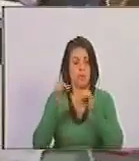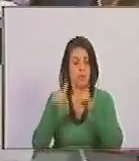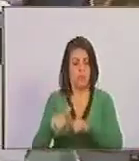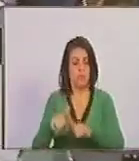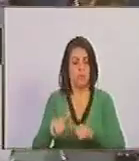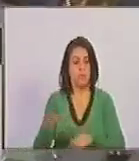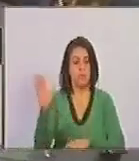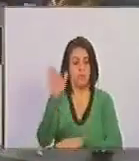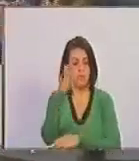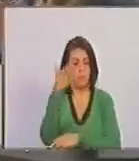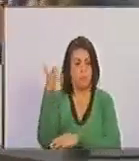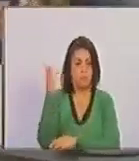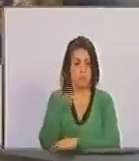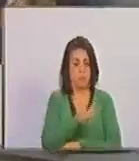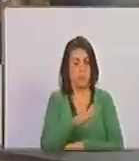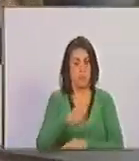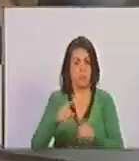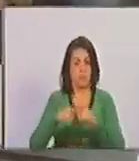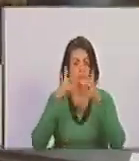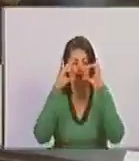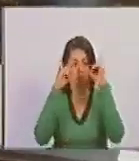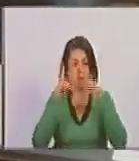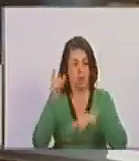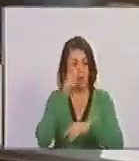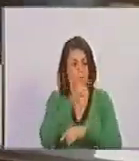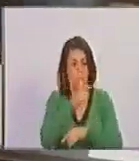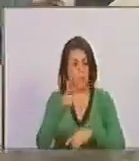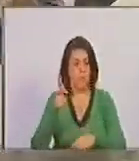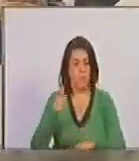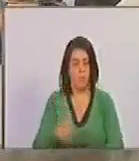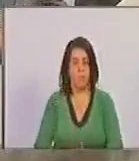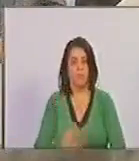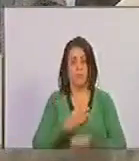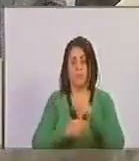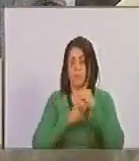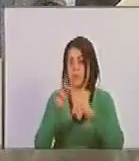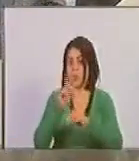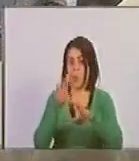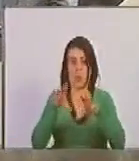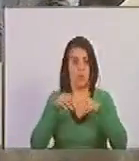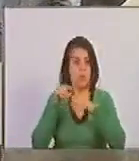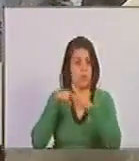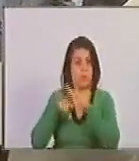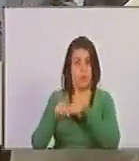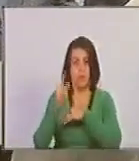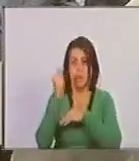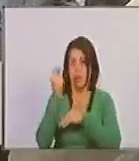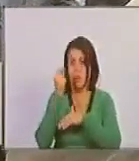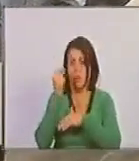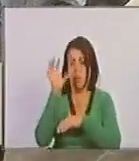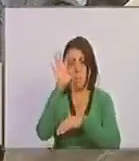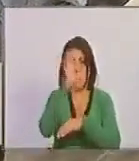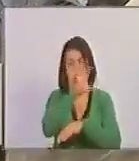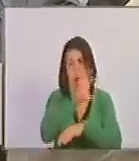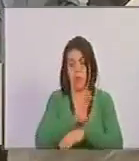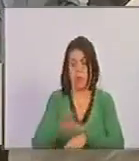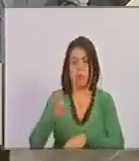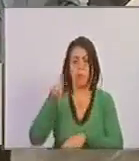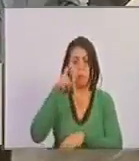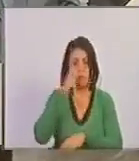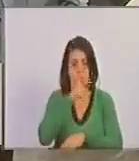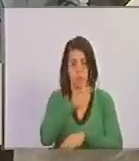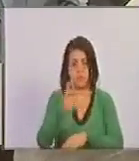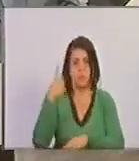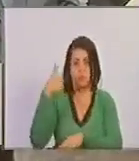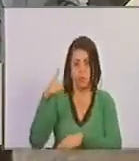levantamos la bandera de la autodeterminación de los pueblos y no aceptamos injerencia de ninguna naturaleza. Los pueblos tienen